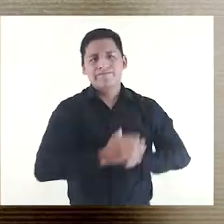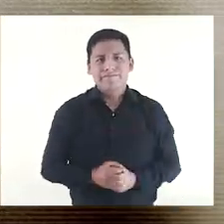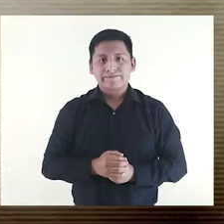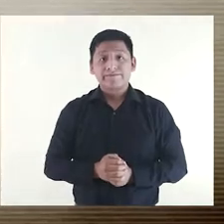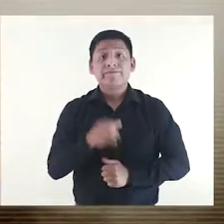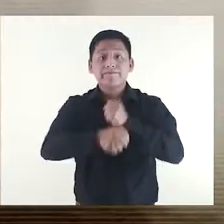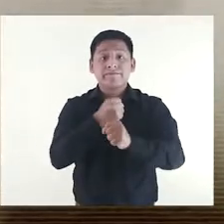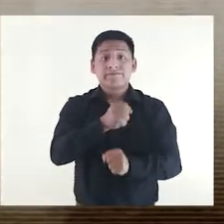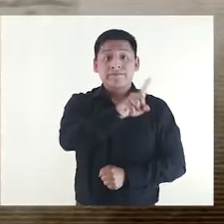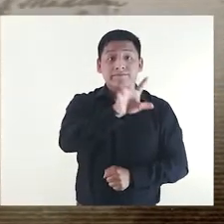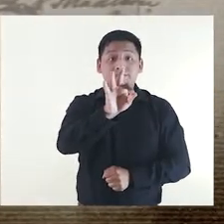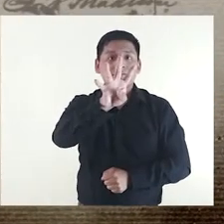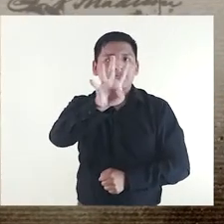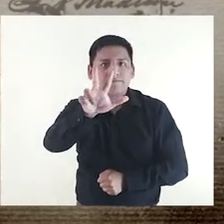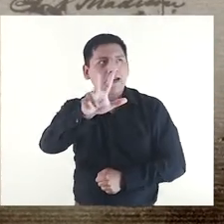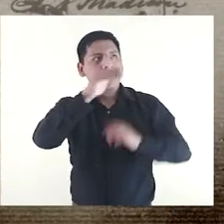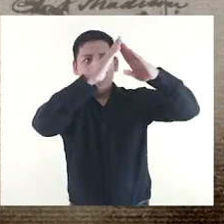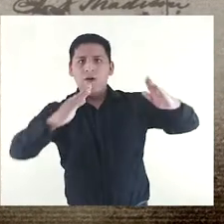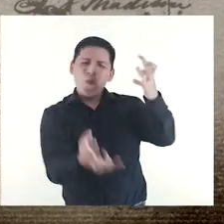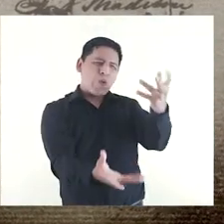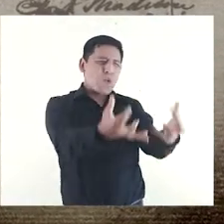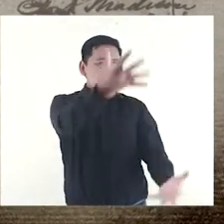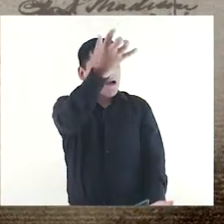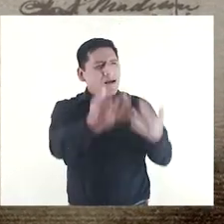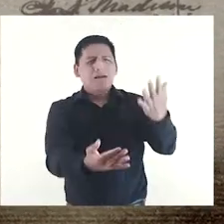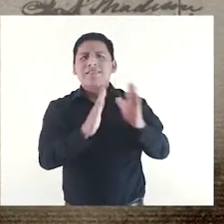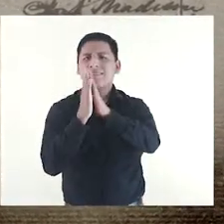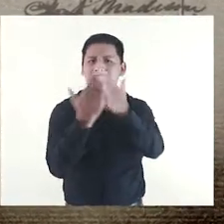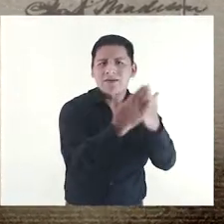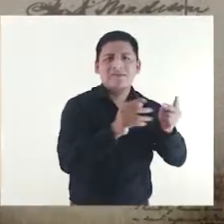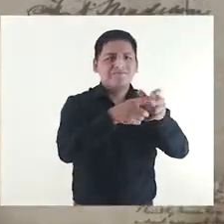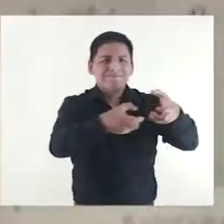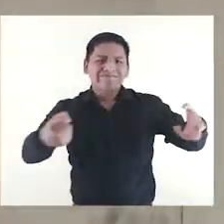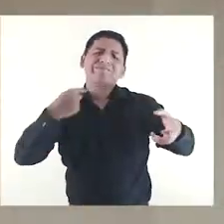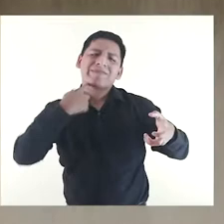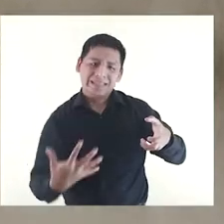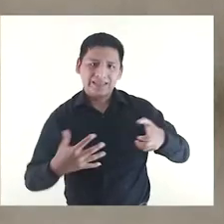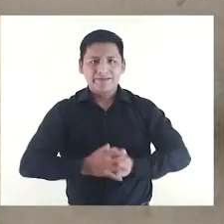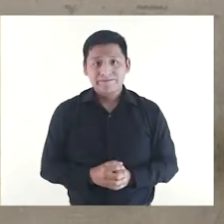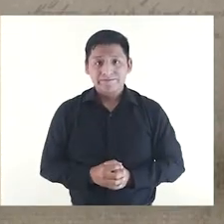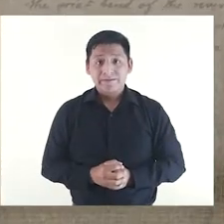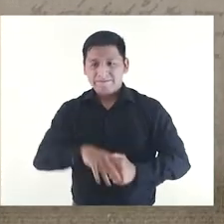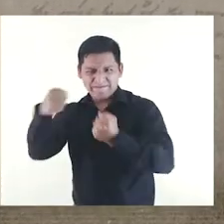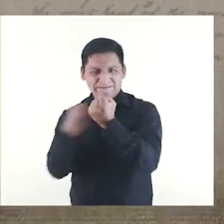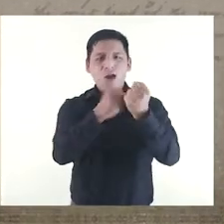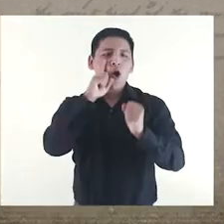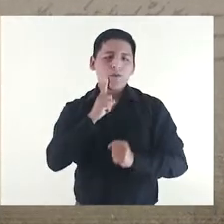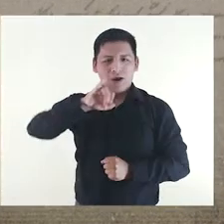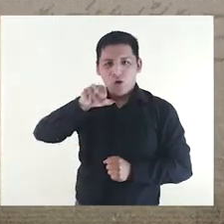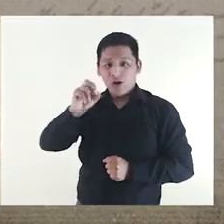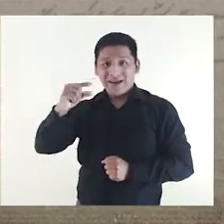extranjeros para suplir su acervo. En 1943 se incendió local, perdiéndose valiosos libros y